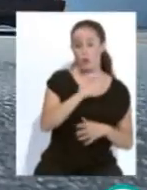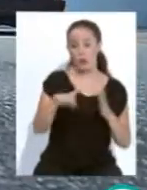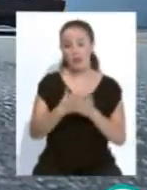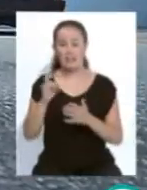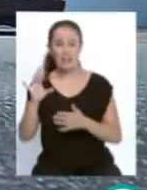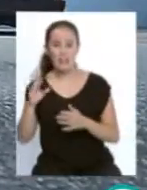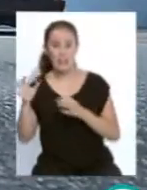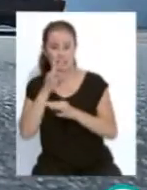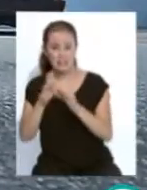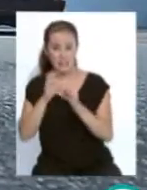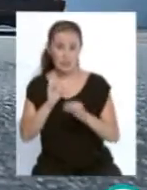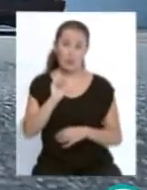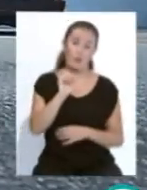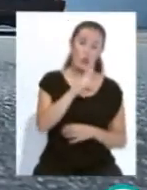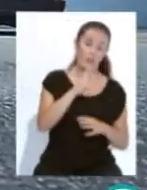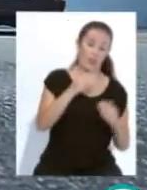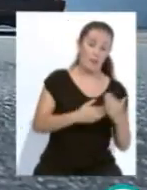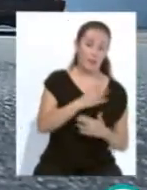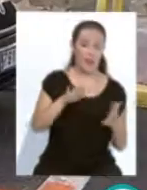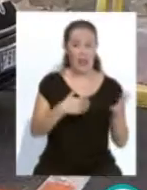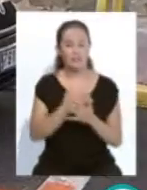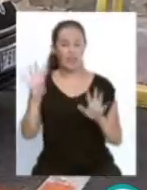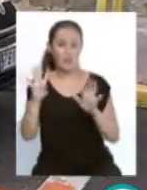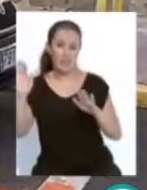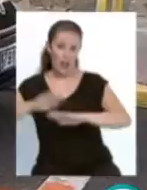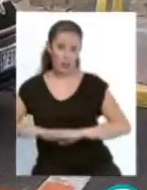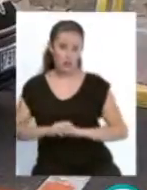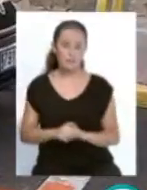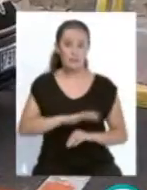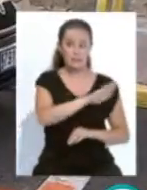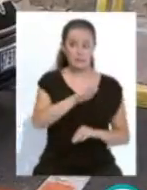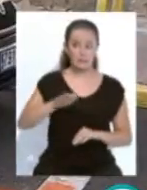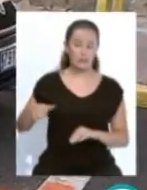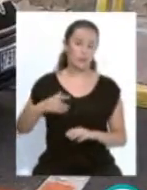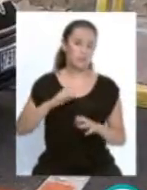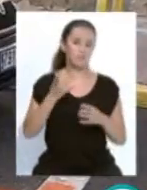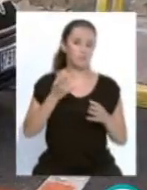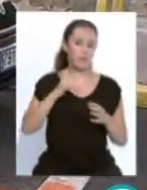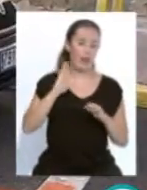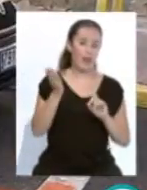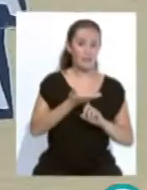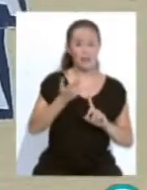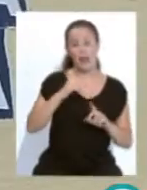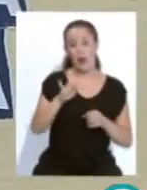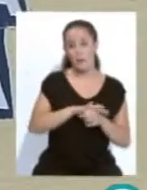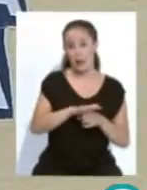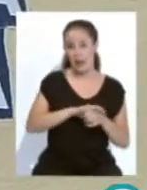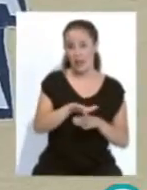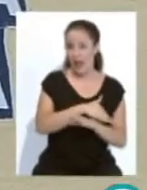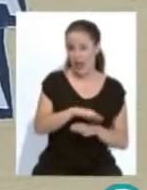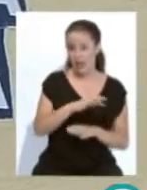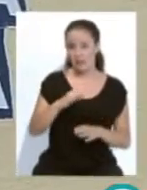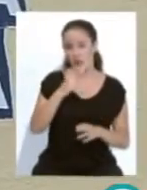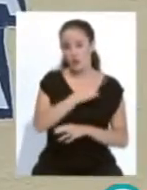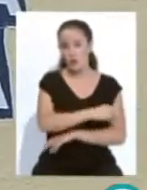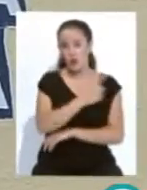de lunes a domingo en horario de 12 de la mañana a 9 de la noche. Un estacionamiento regulado que afecta a la Plaza Santo Ángel de la Guarda, Calle Cruz Roja